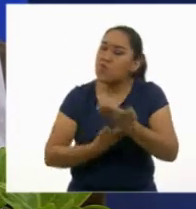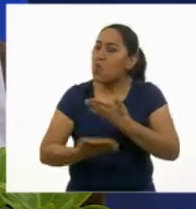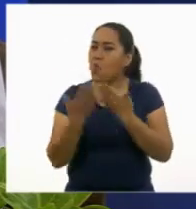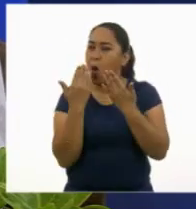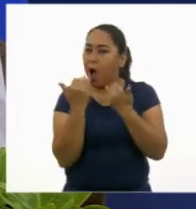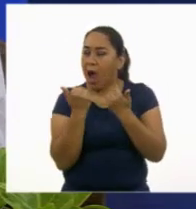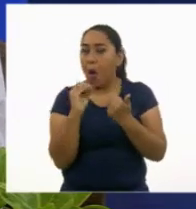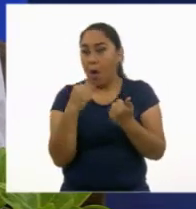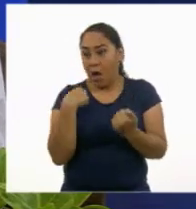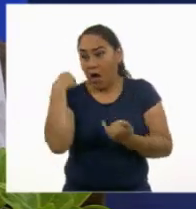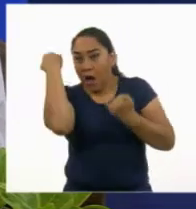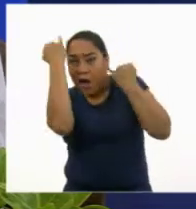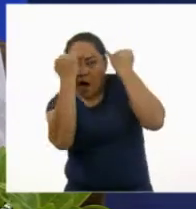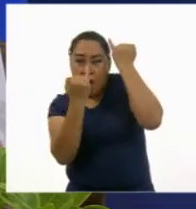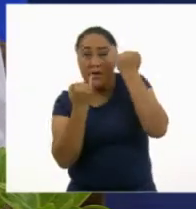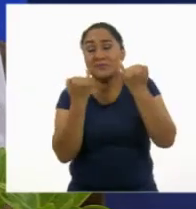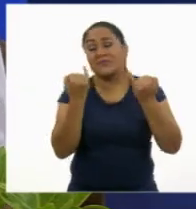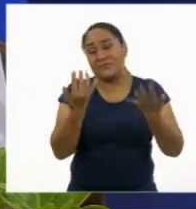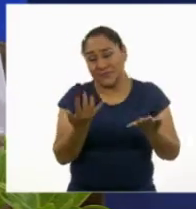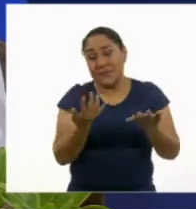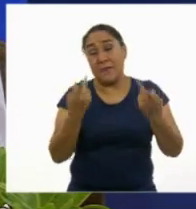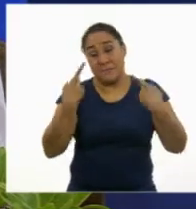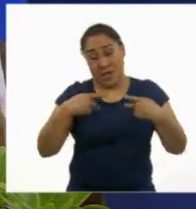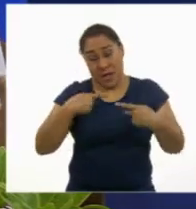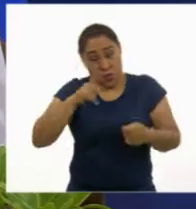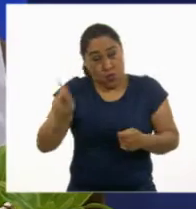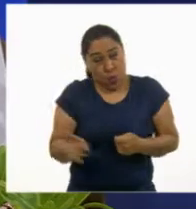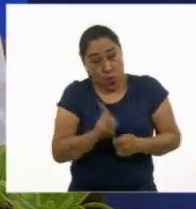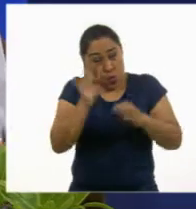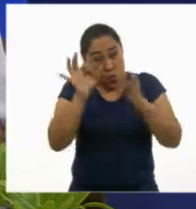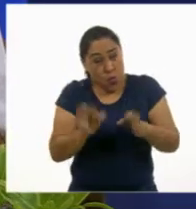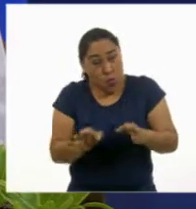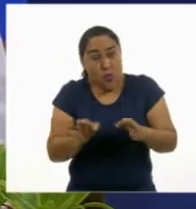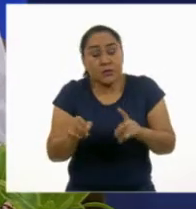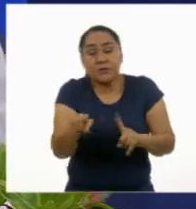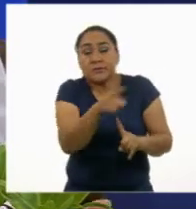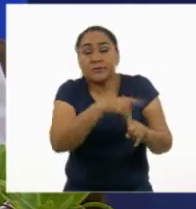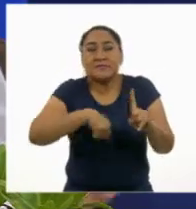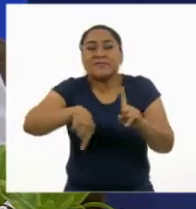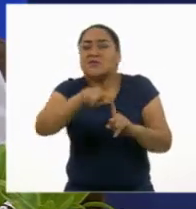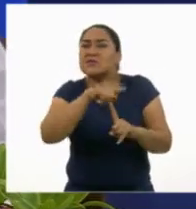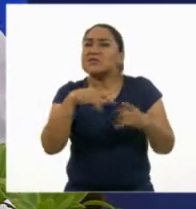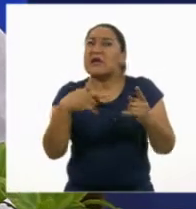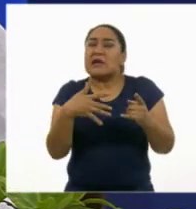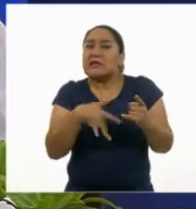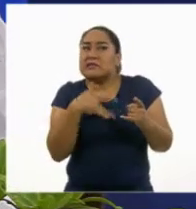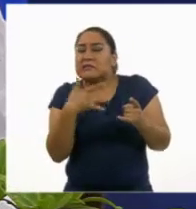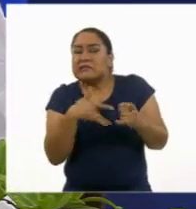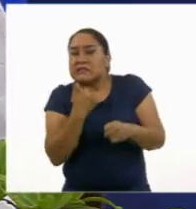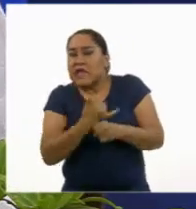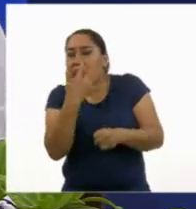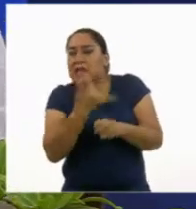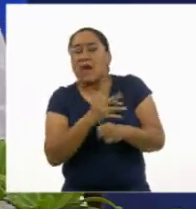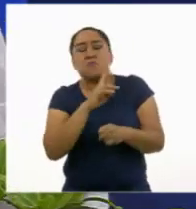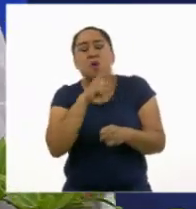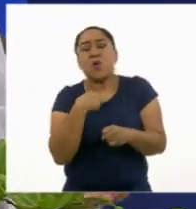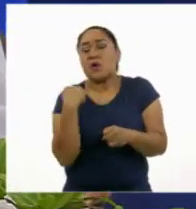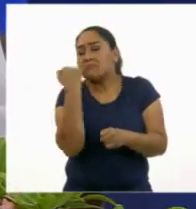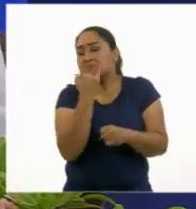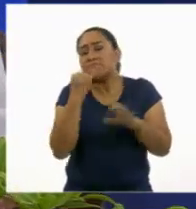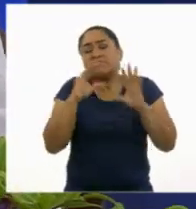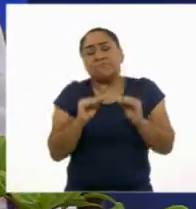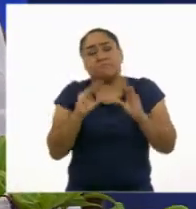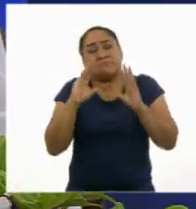infundada, muchas personas de los pueblos originarios suelen ocultar su bello lenguaje. Y no lo